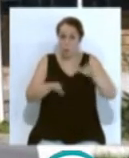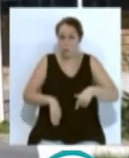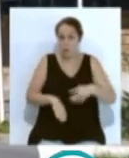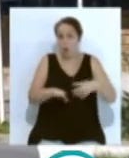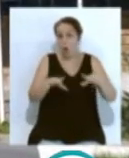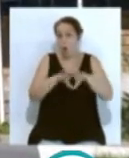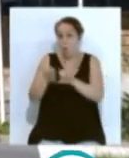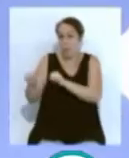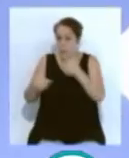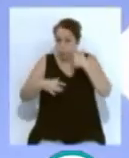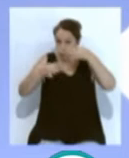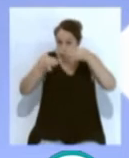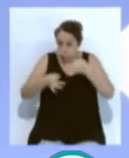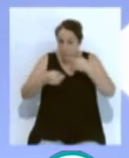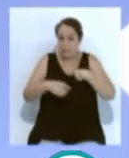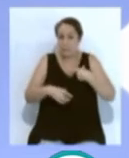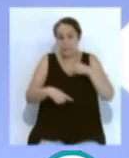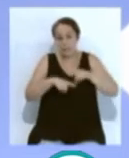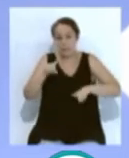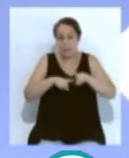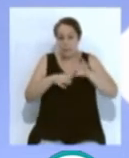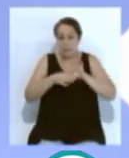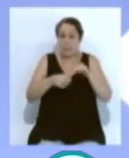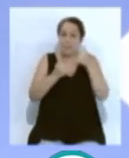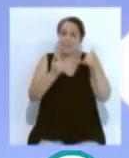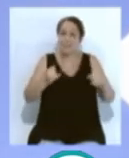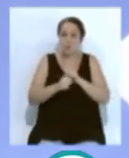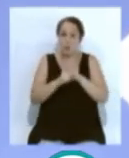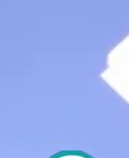ocupación real en función de la evolución de la crisis del coronavirus.